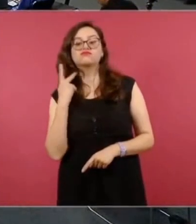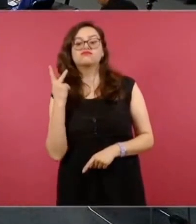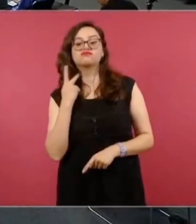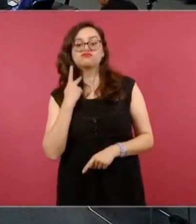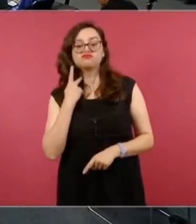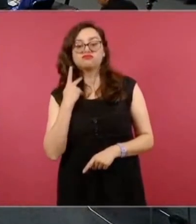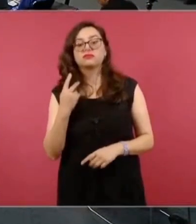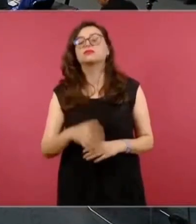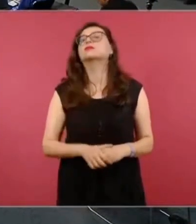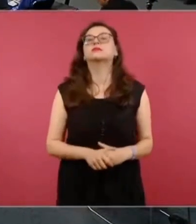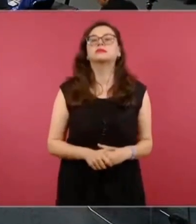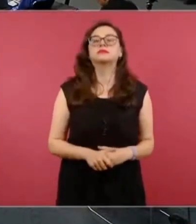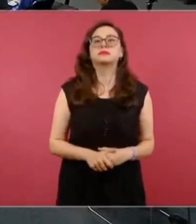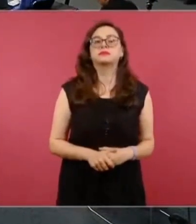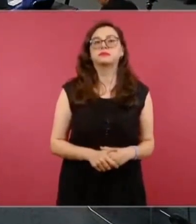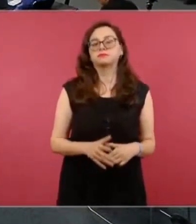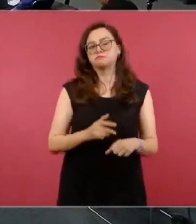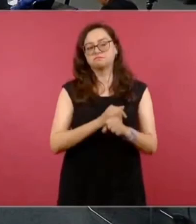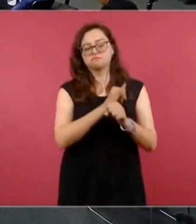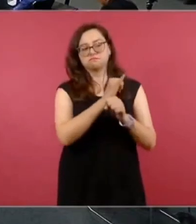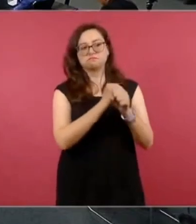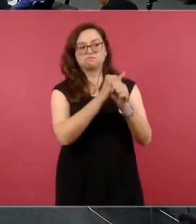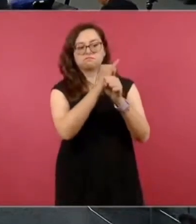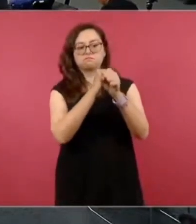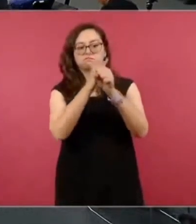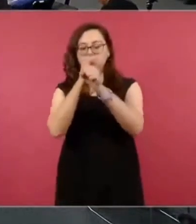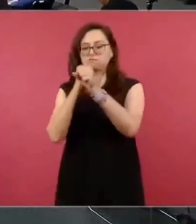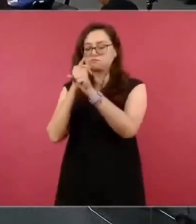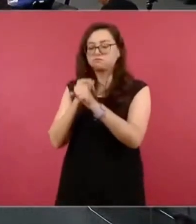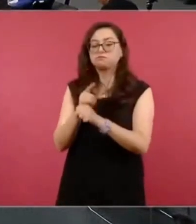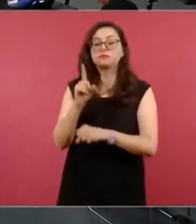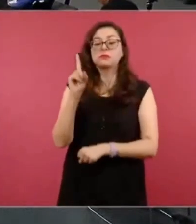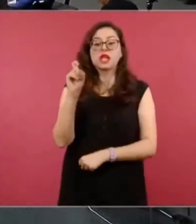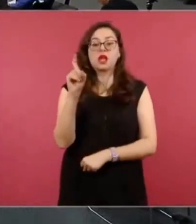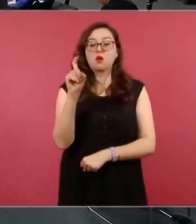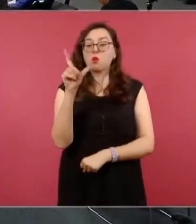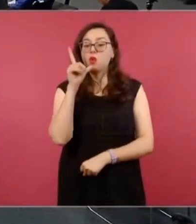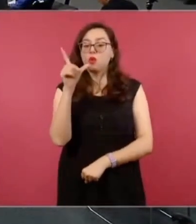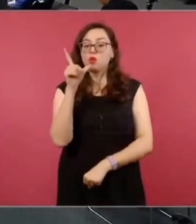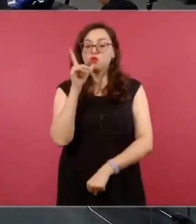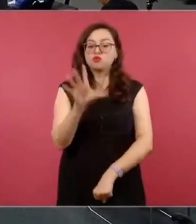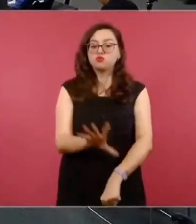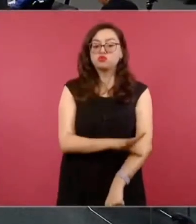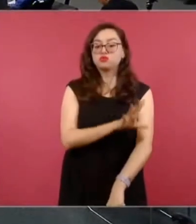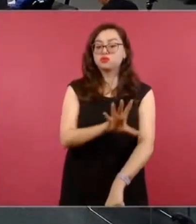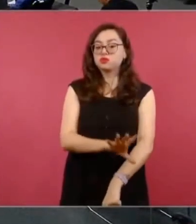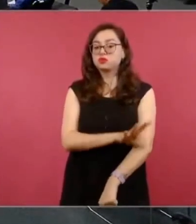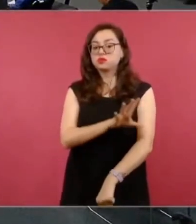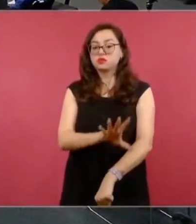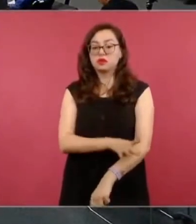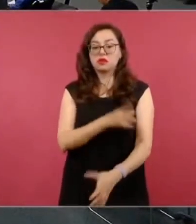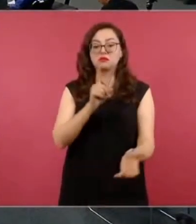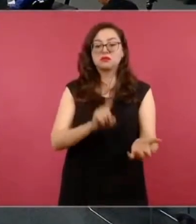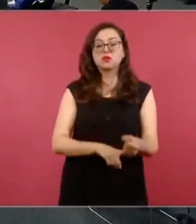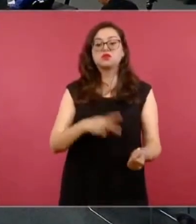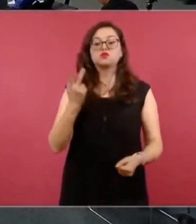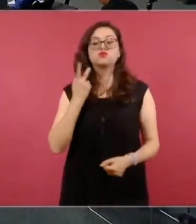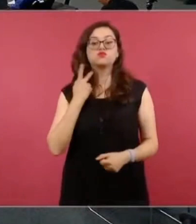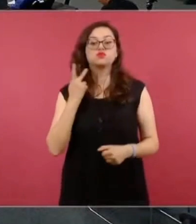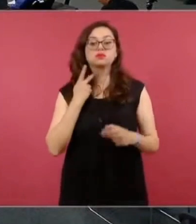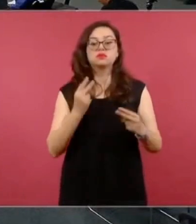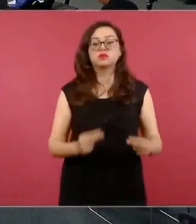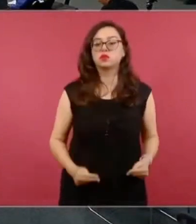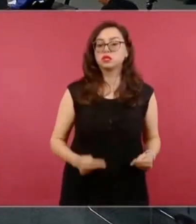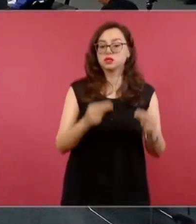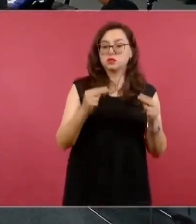lo plantean los analistas, el agua y la energía eléctrica se están volviendo los grandes negocios de los políticos. Si se